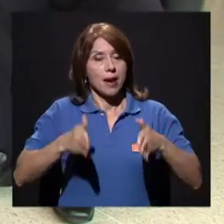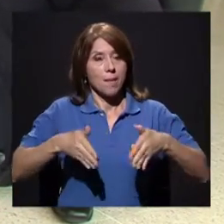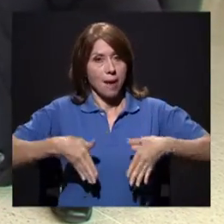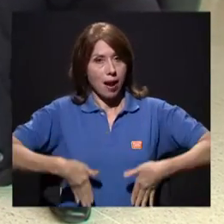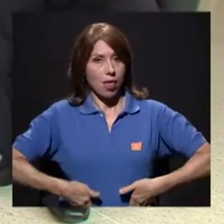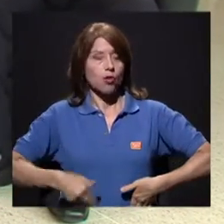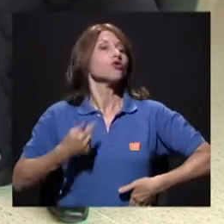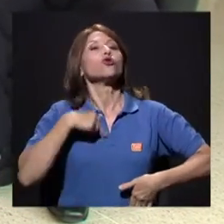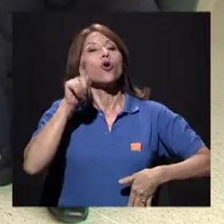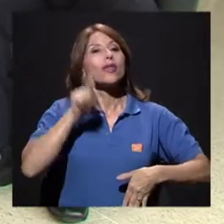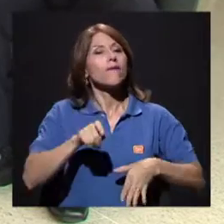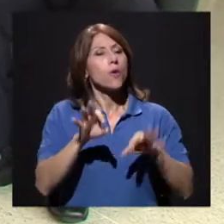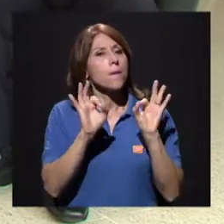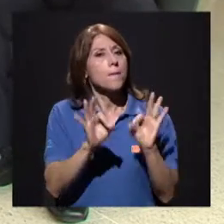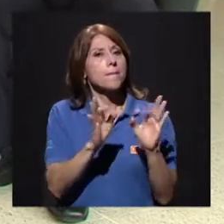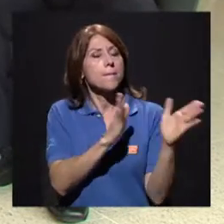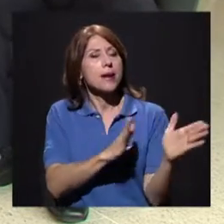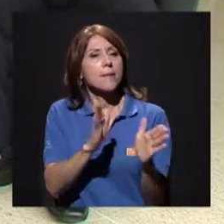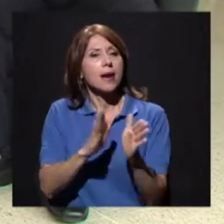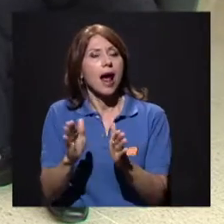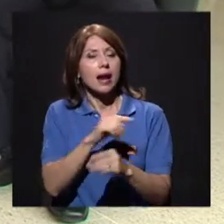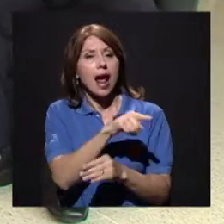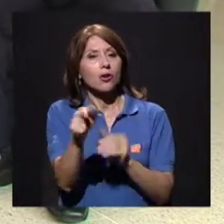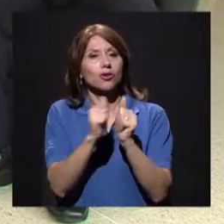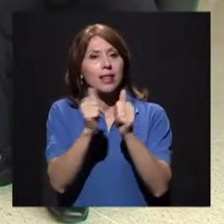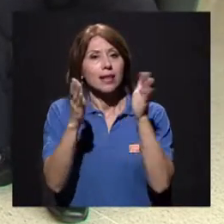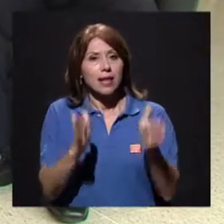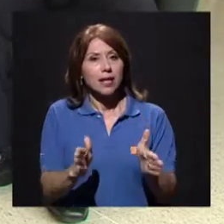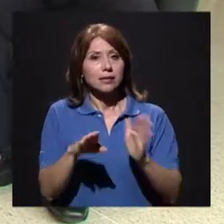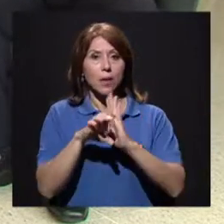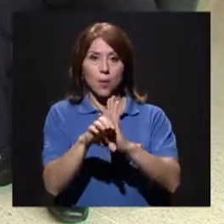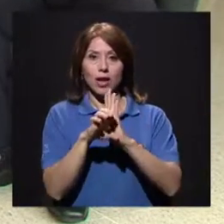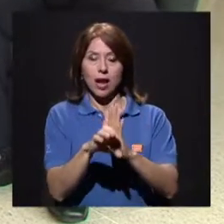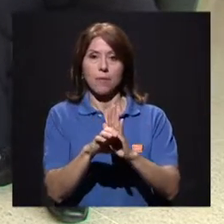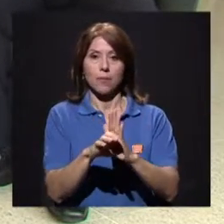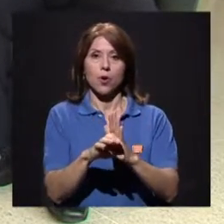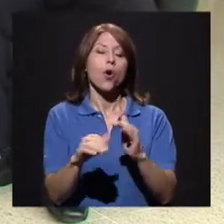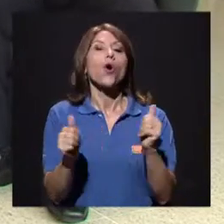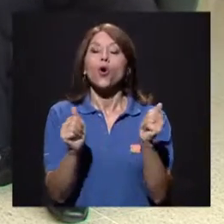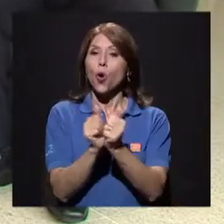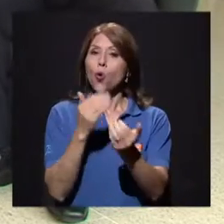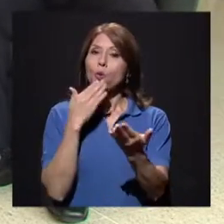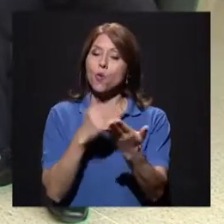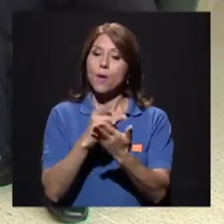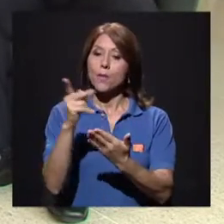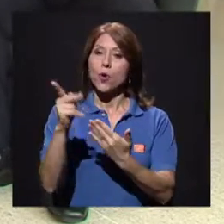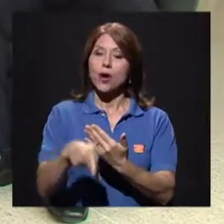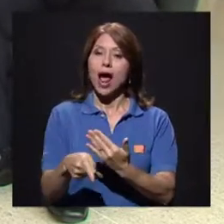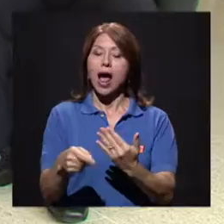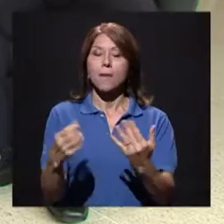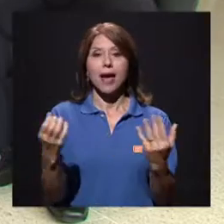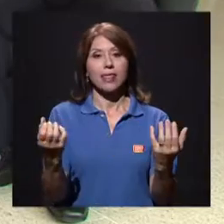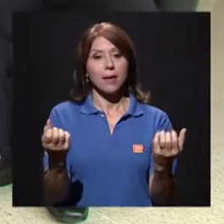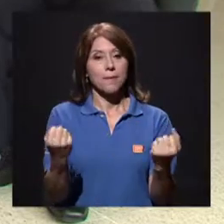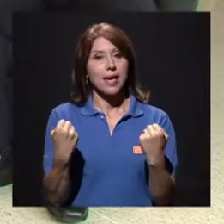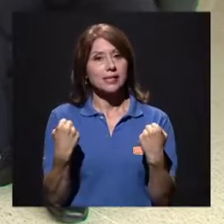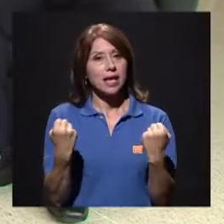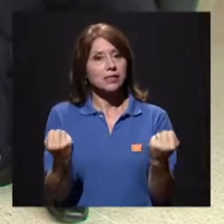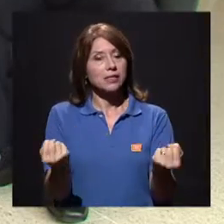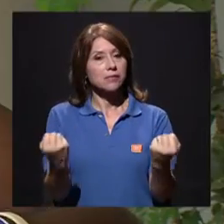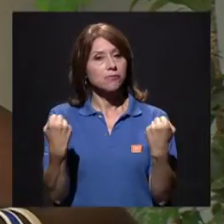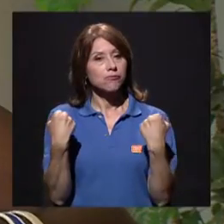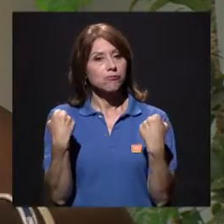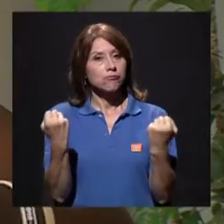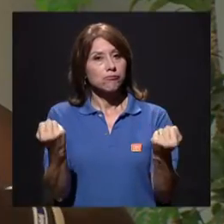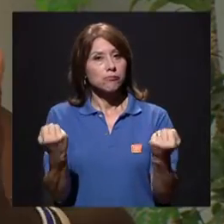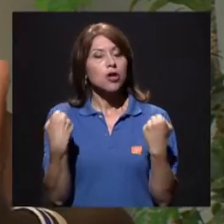jugadoras, a los atletas. Ejemplo, si yo los preparo bien, con un buen programa de pesas, yo voy a estar evitando que ellos se me desgarren,